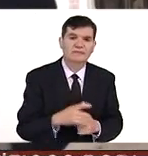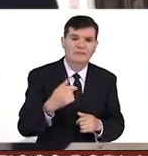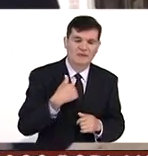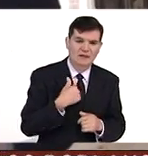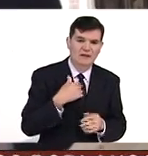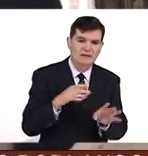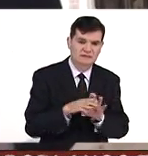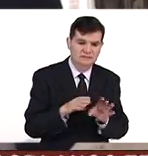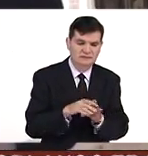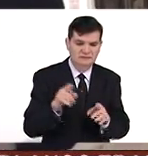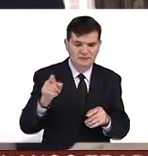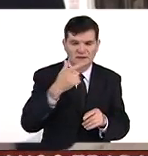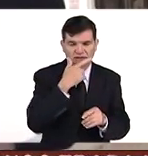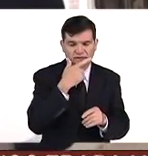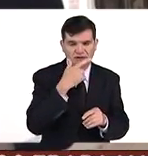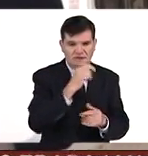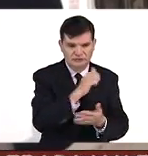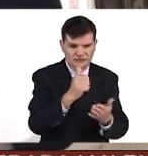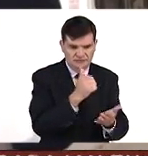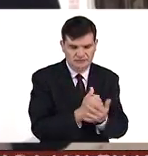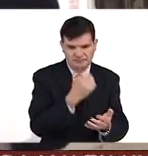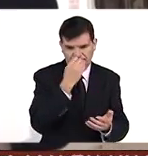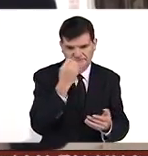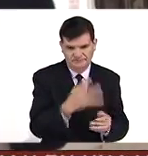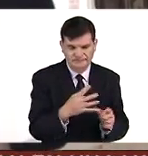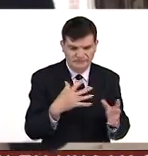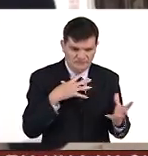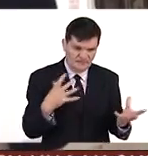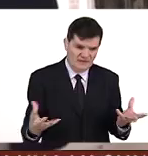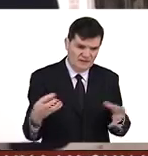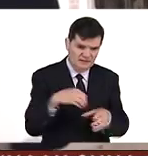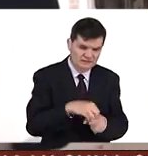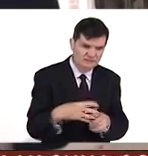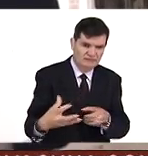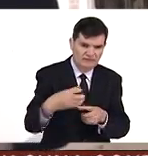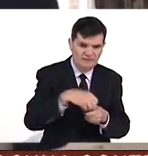Londres es una ciudad increíble, muy incluyente.